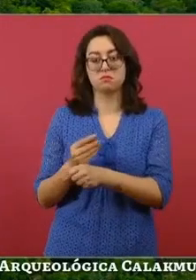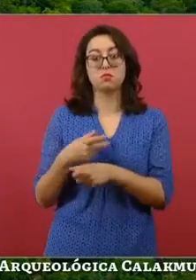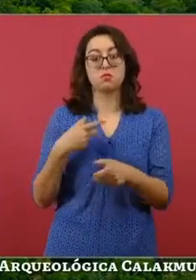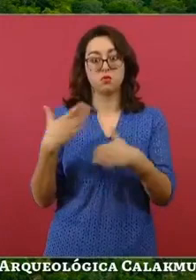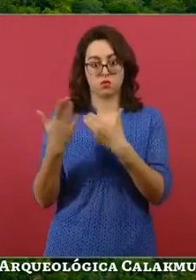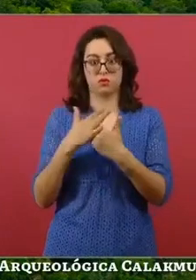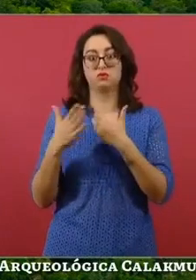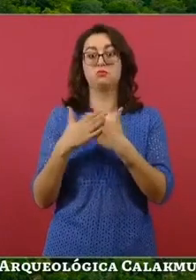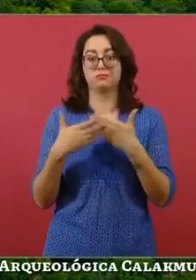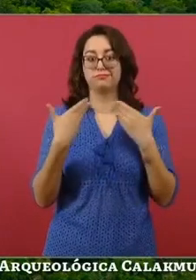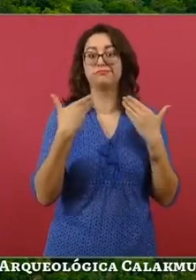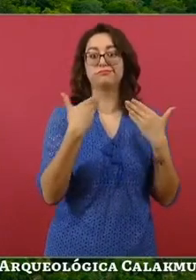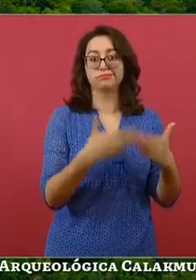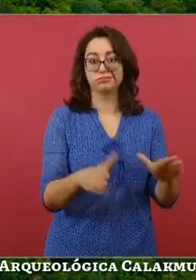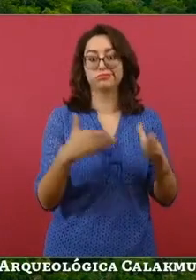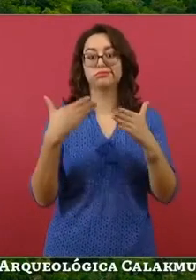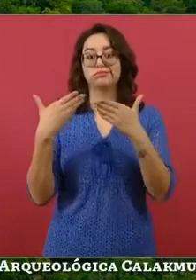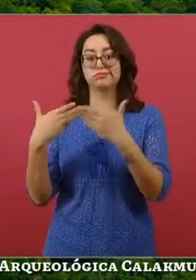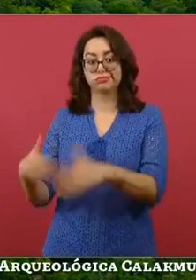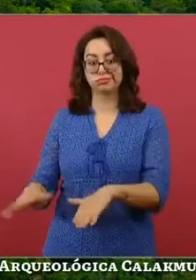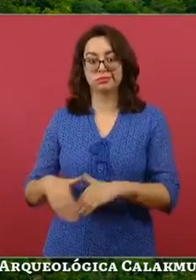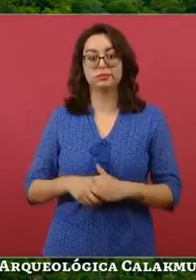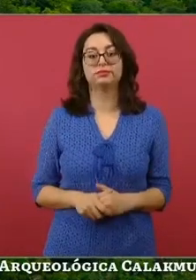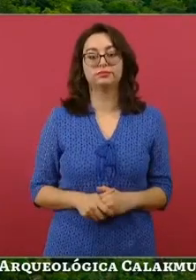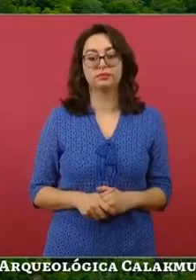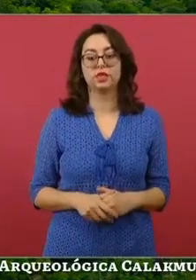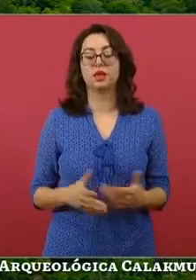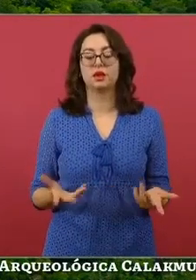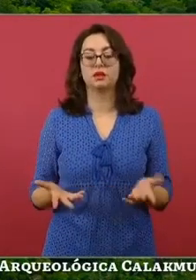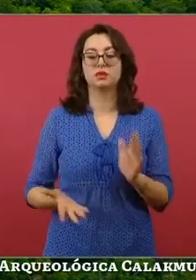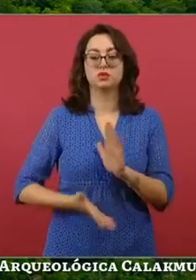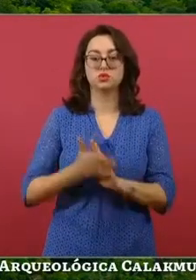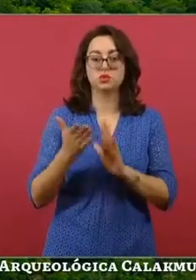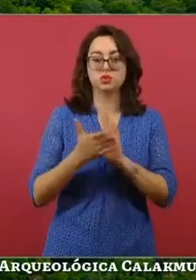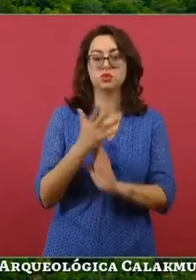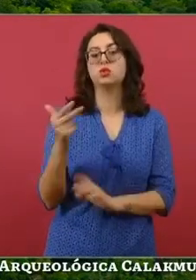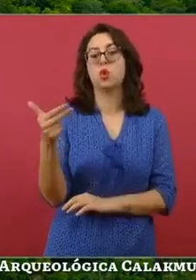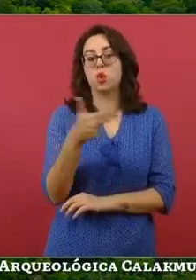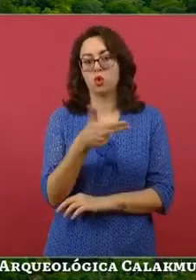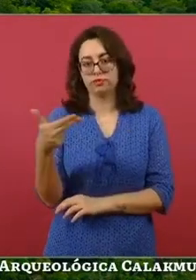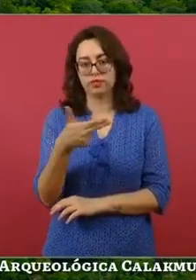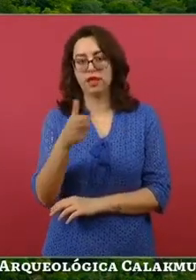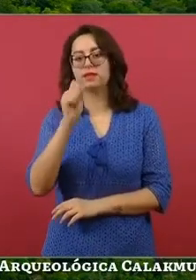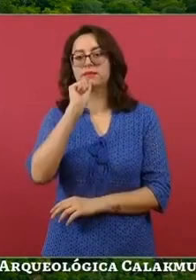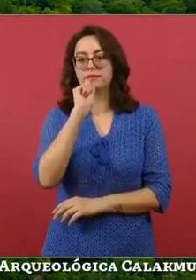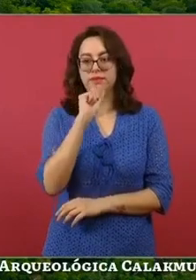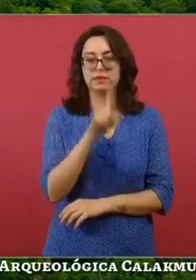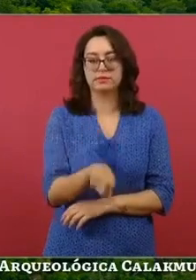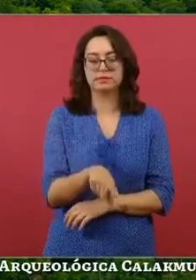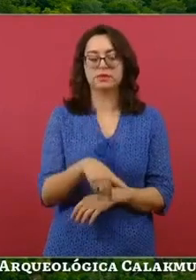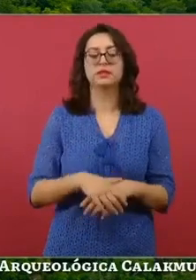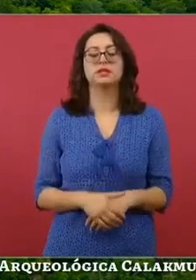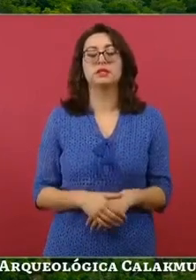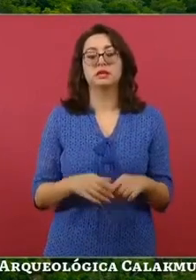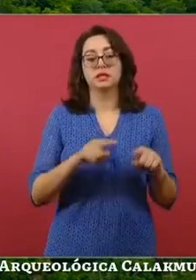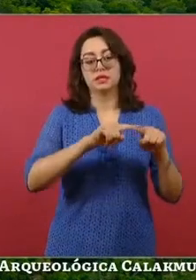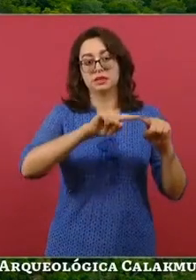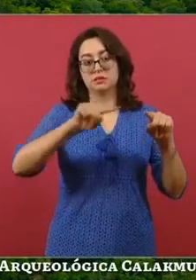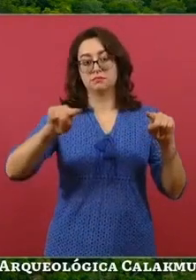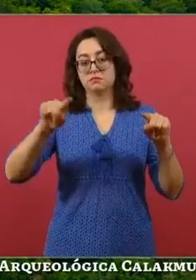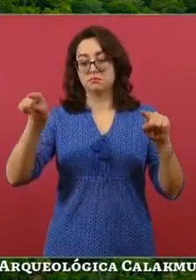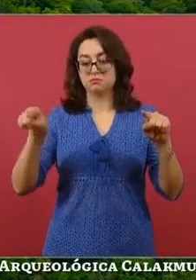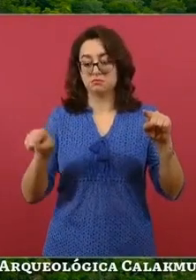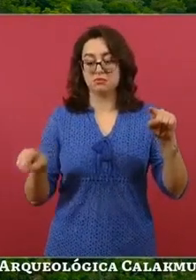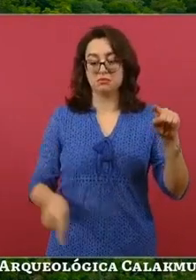Cerca de las zonas arqueológicas de Tulum y Calamul se construyen hoteles Tren Maya y los tramos 5, 6 y 7